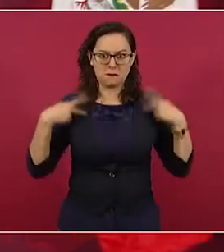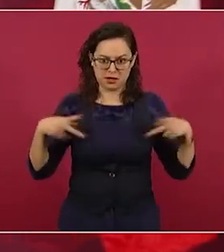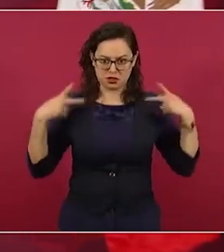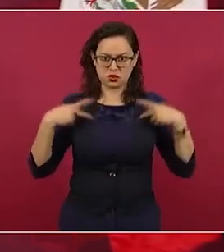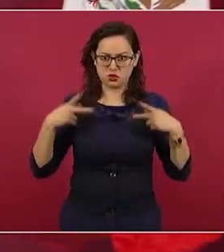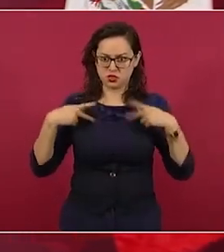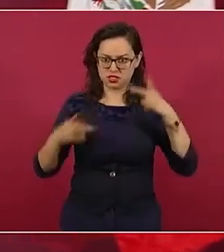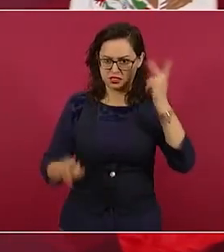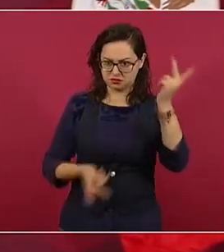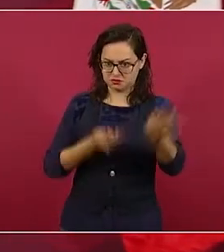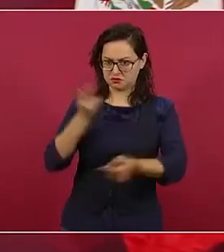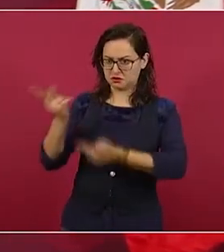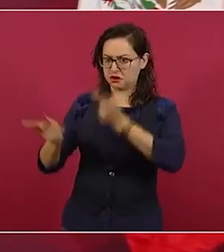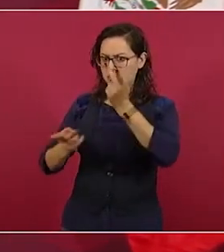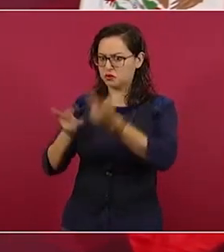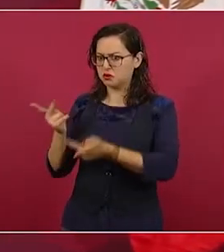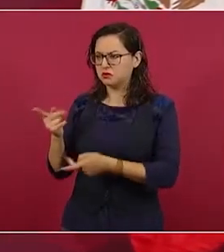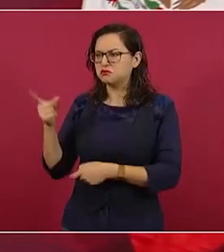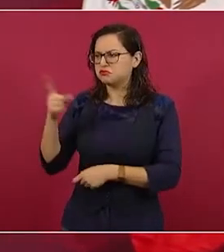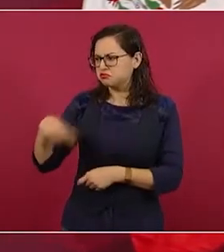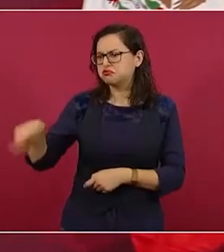80 por ciento de los mexicanos